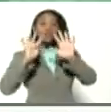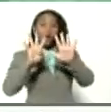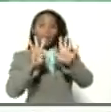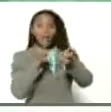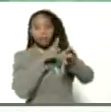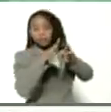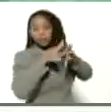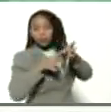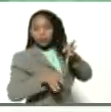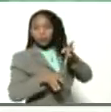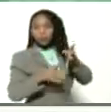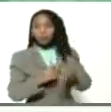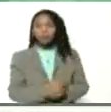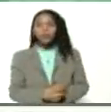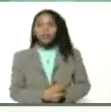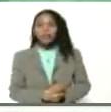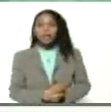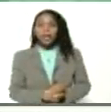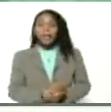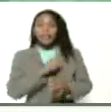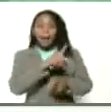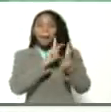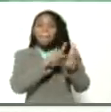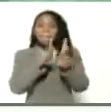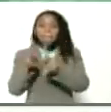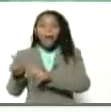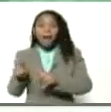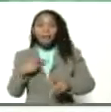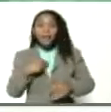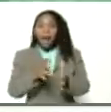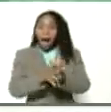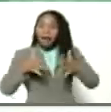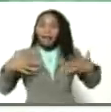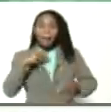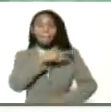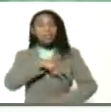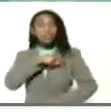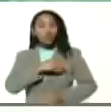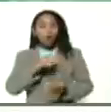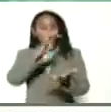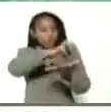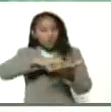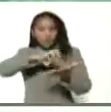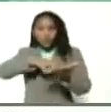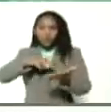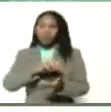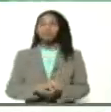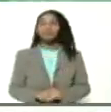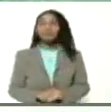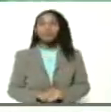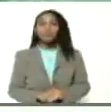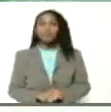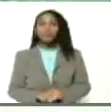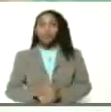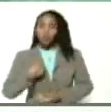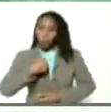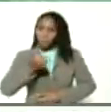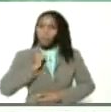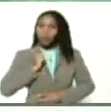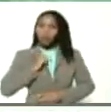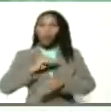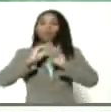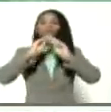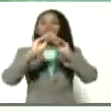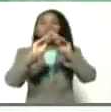vértices del plan de la gran misión agro-venezuela. Aprovecho para anunciar